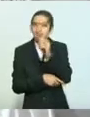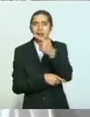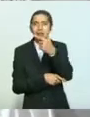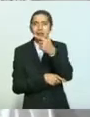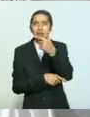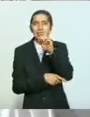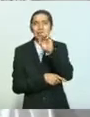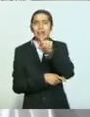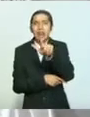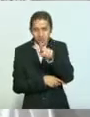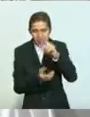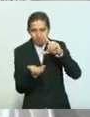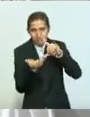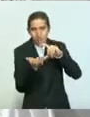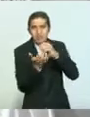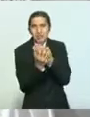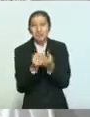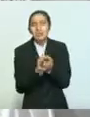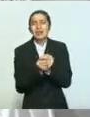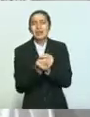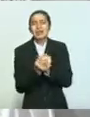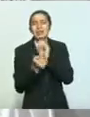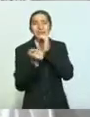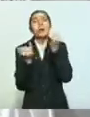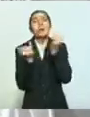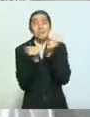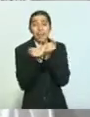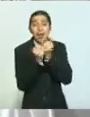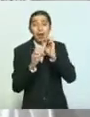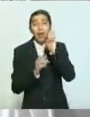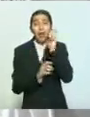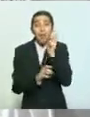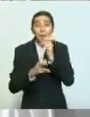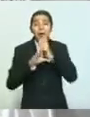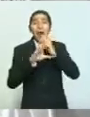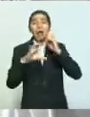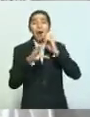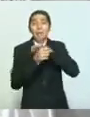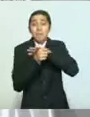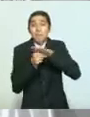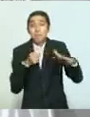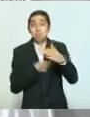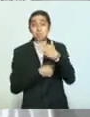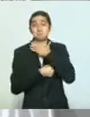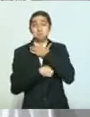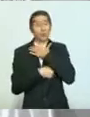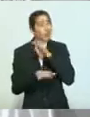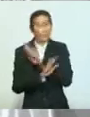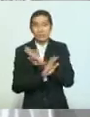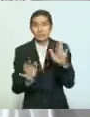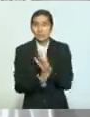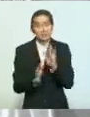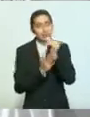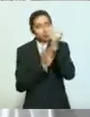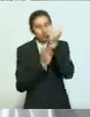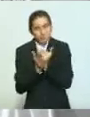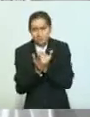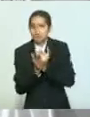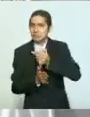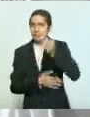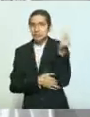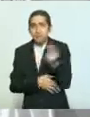y que no haya saturación de pasajeros, como ya lo dijimos desde un principio, disminuir